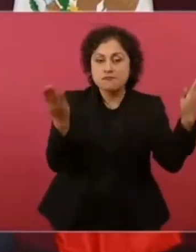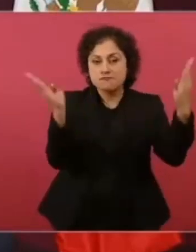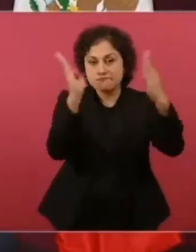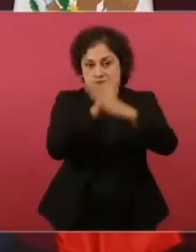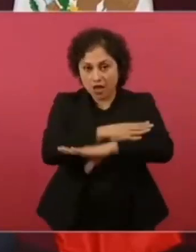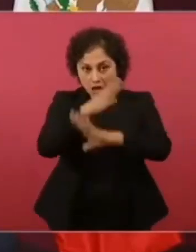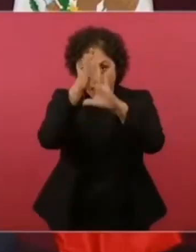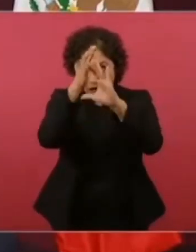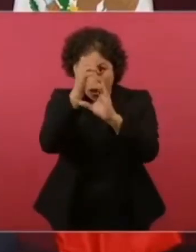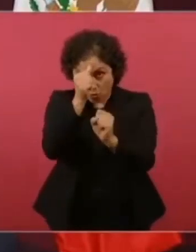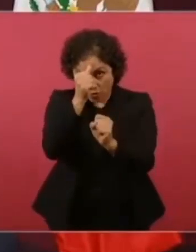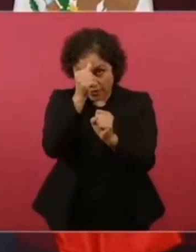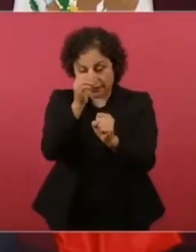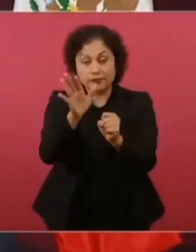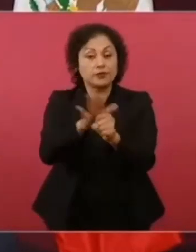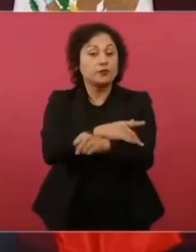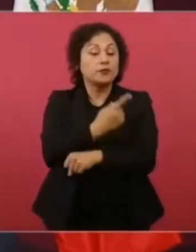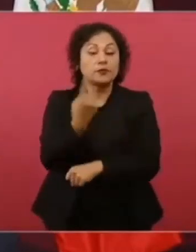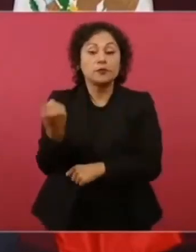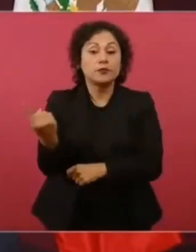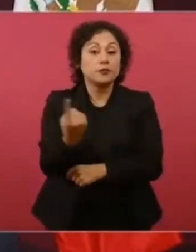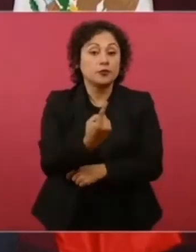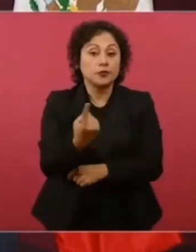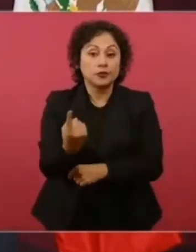se puede de ninguna manera